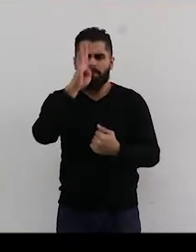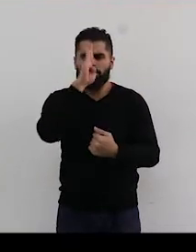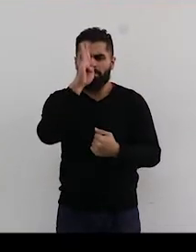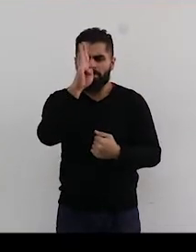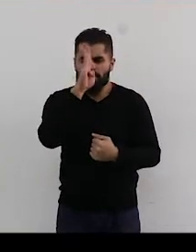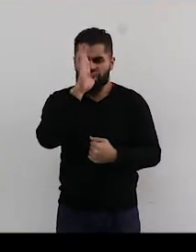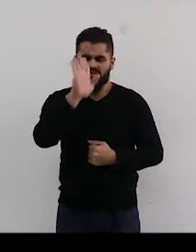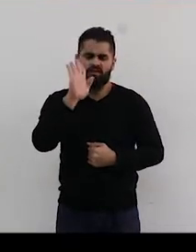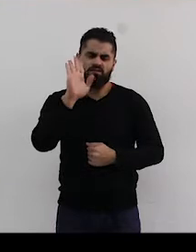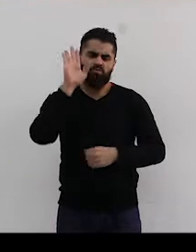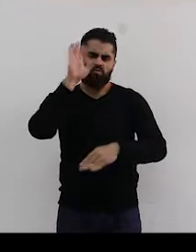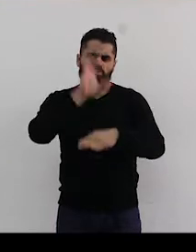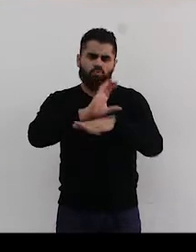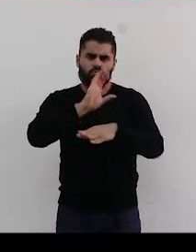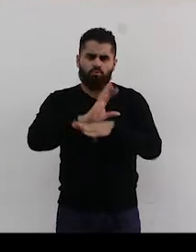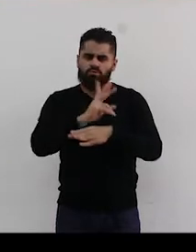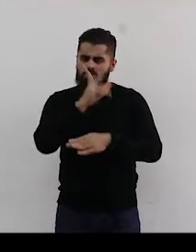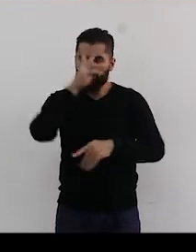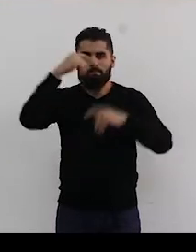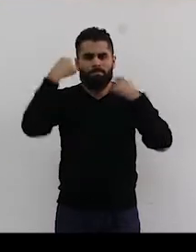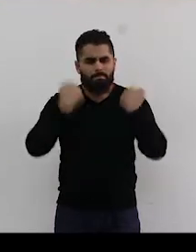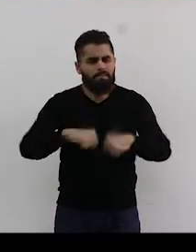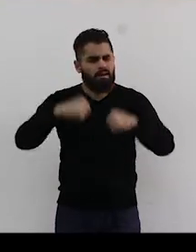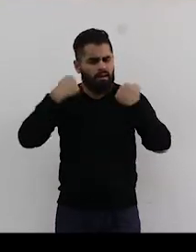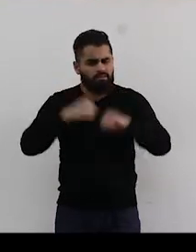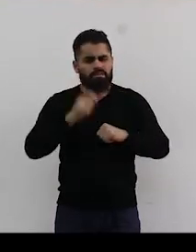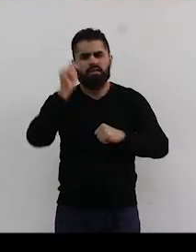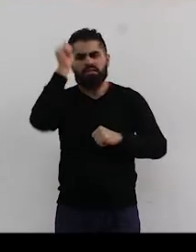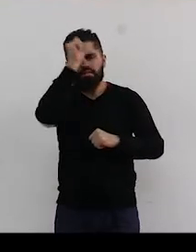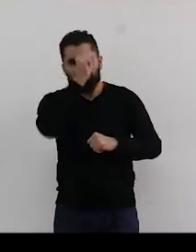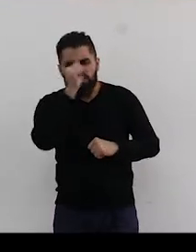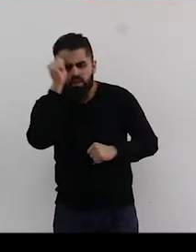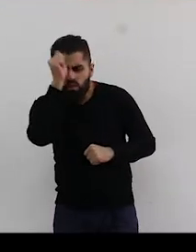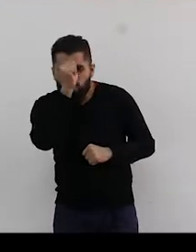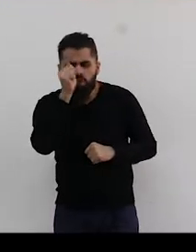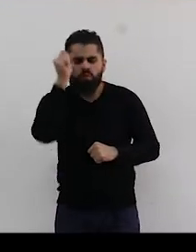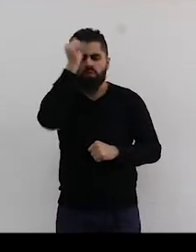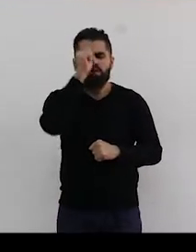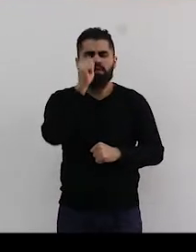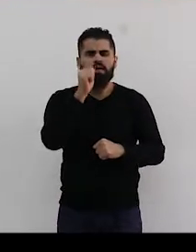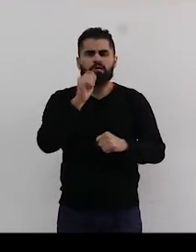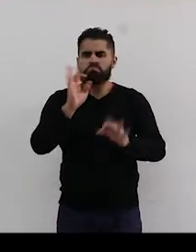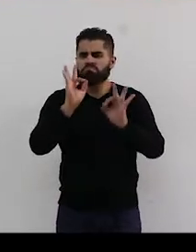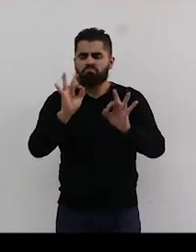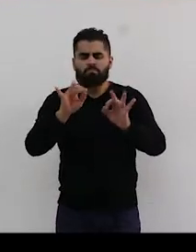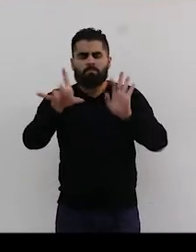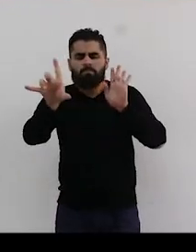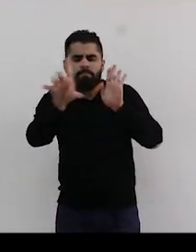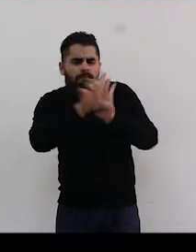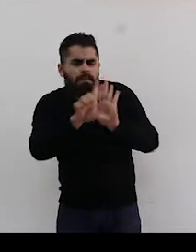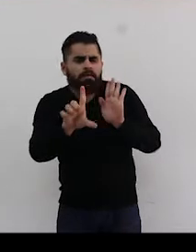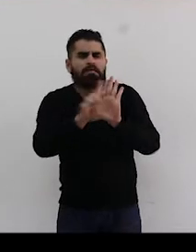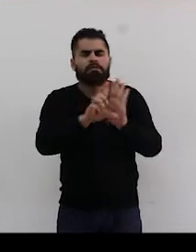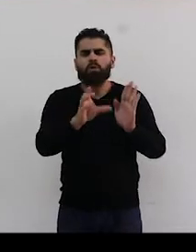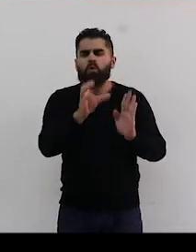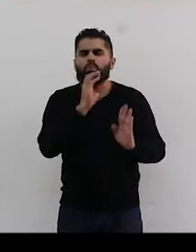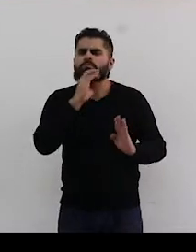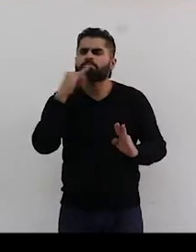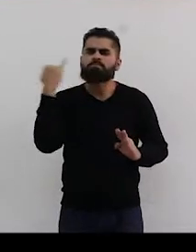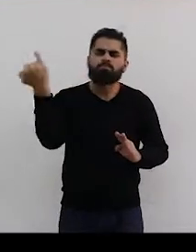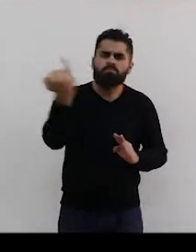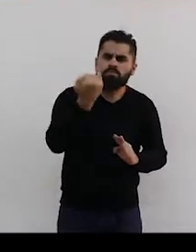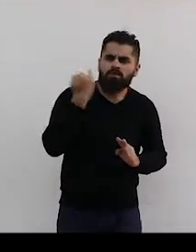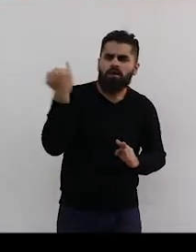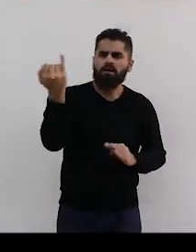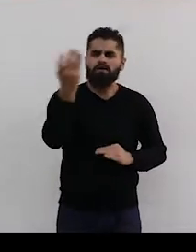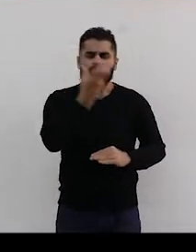este curso. Espero la parte práctica como también teórica, ver un poquito el marco legal a